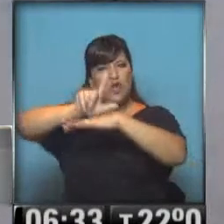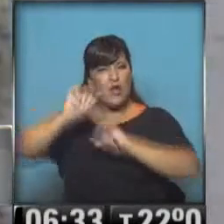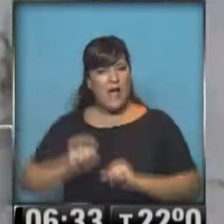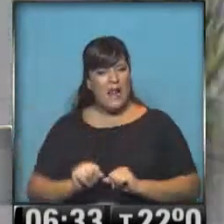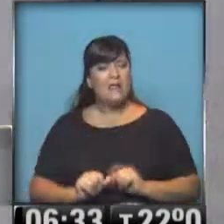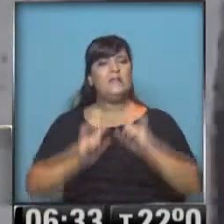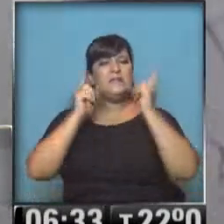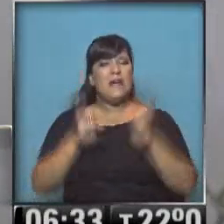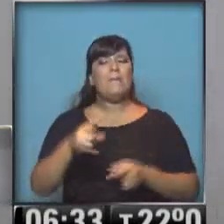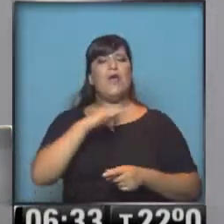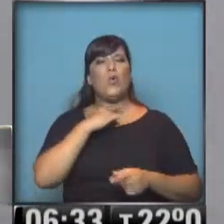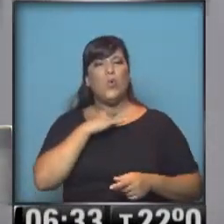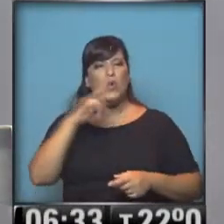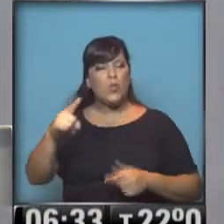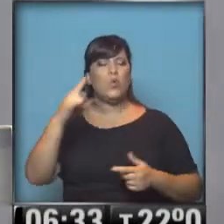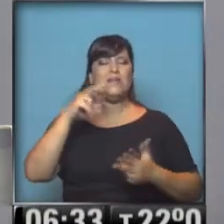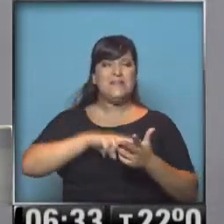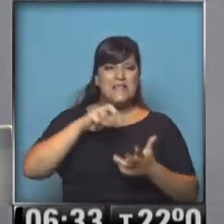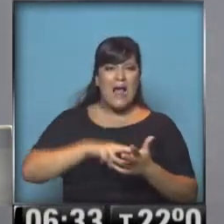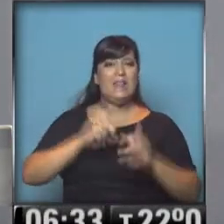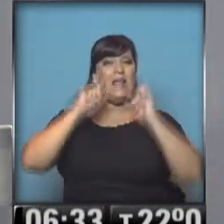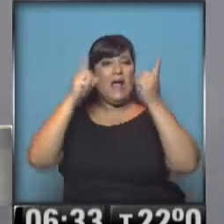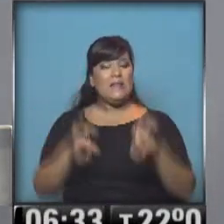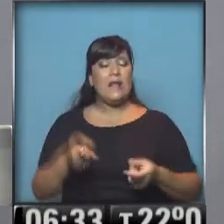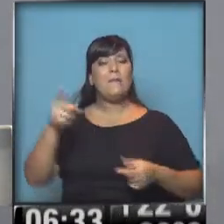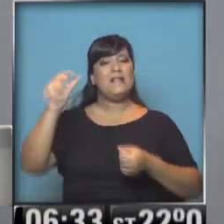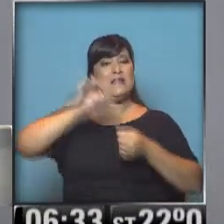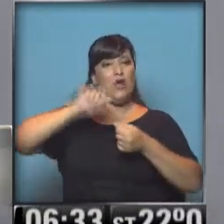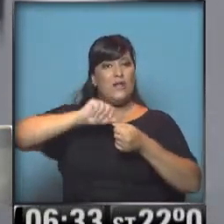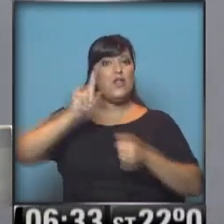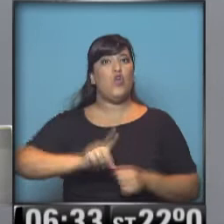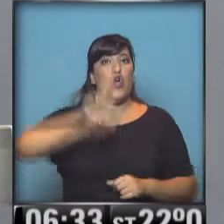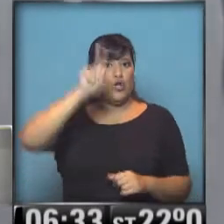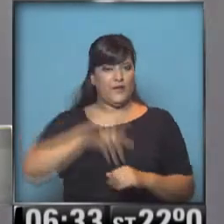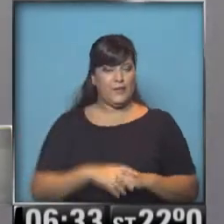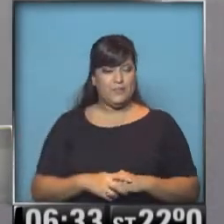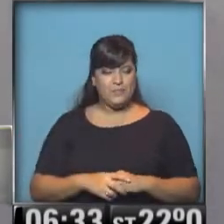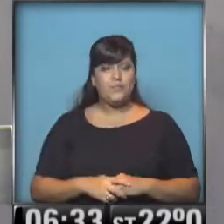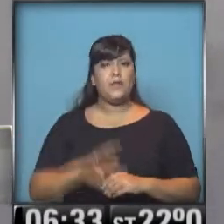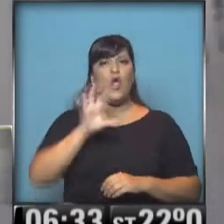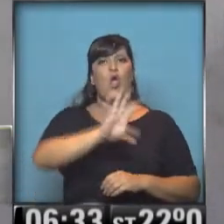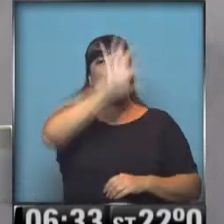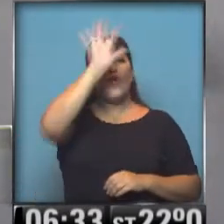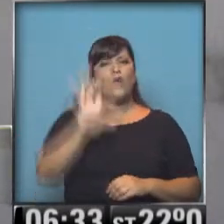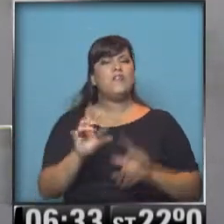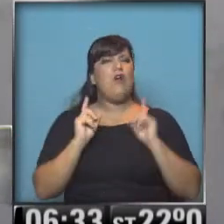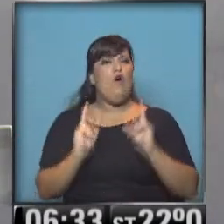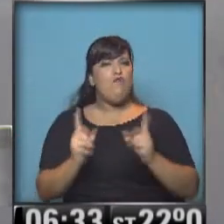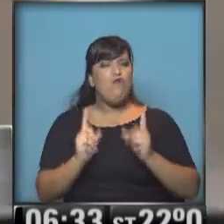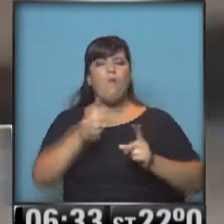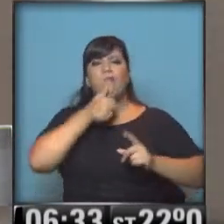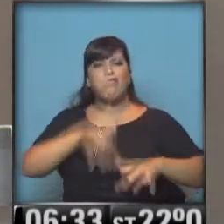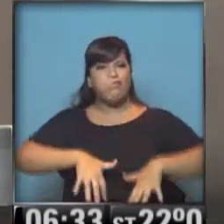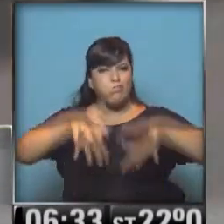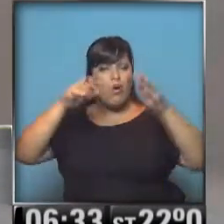centro de Jujuy, este y centro de Salta y también el norte de Santiago del Estero. En las provincias donde continúan estas inundaciones